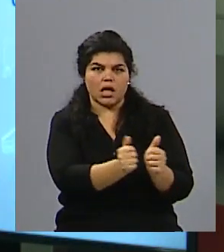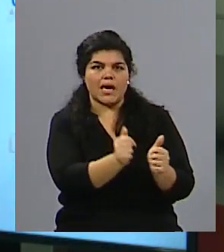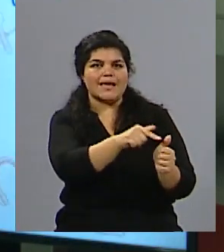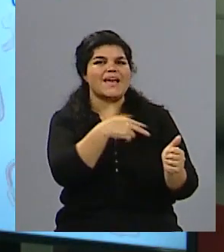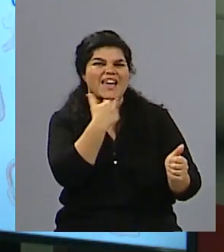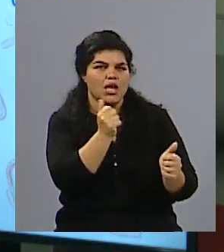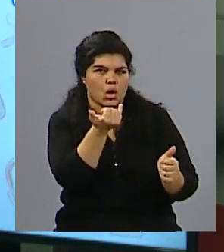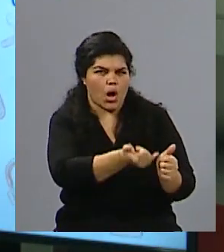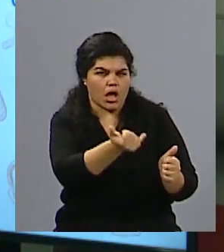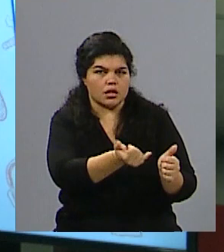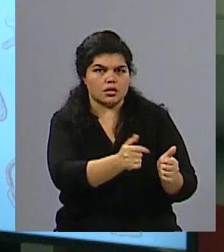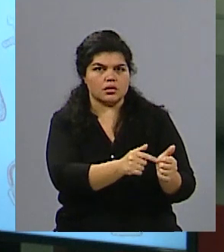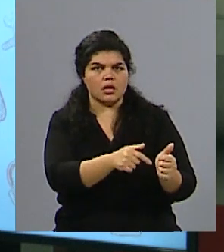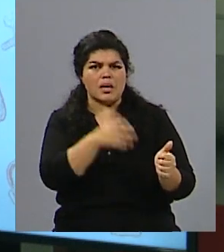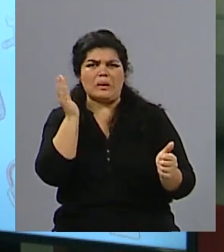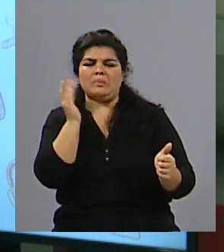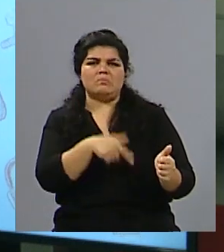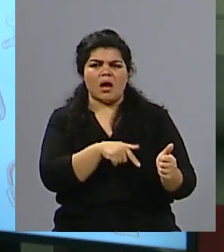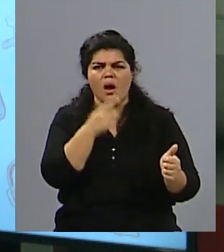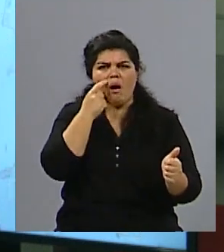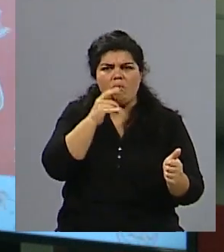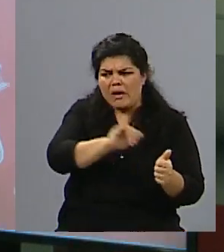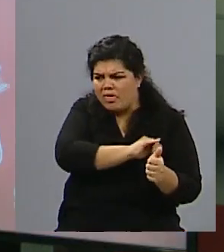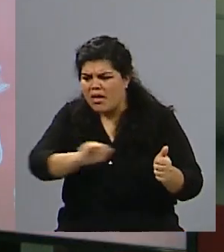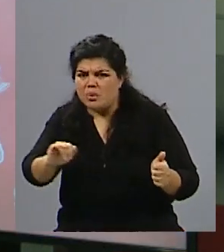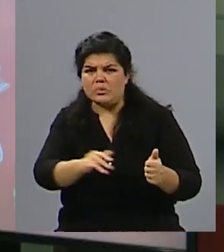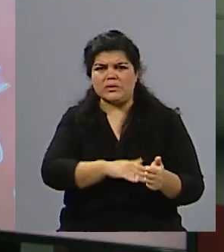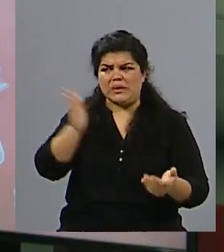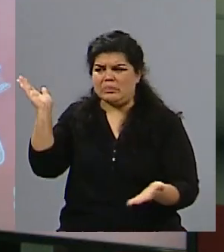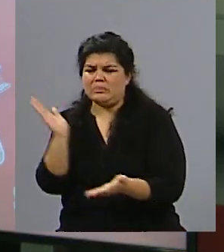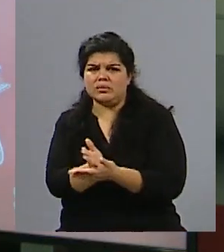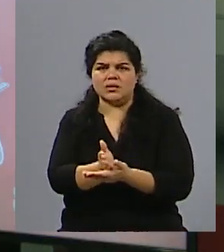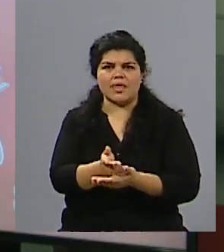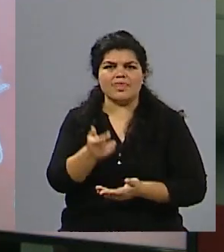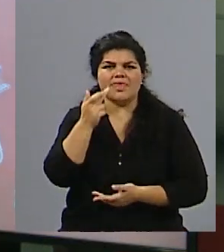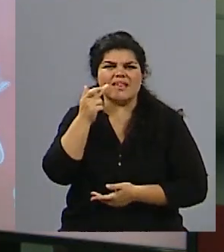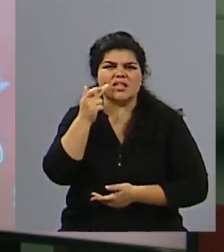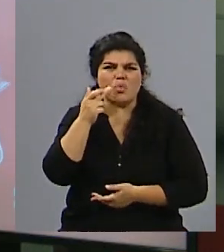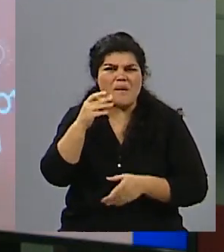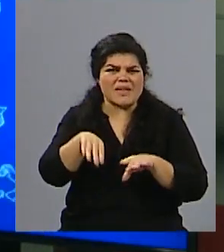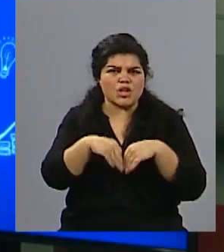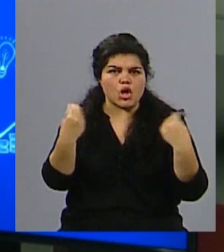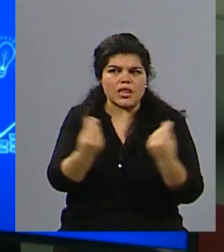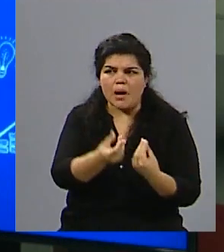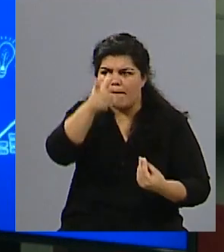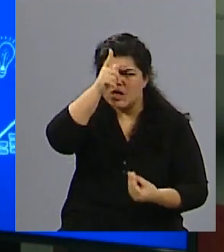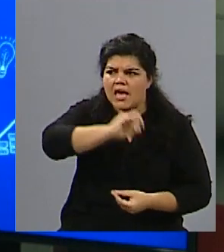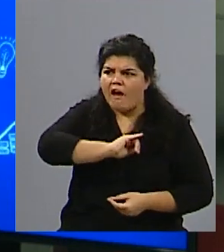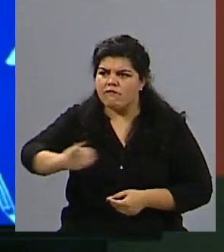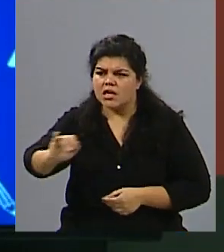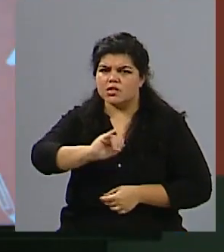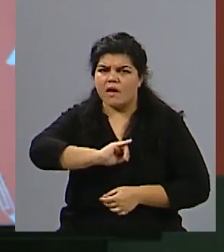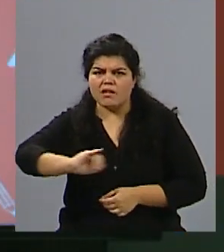la acosaba. 19 denuncias tuvo, perimetrales, restricciones y lo